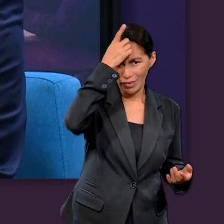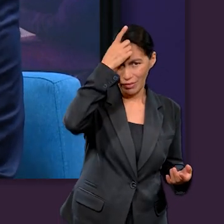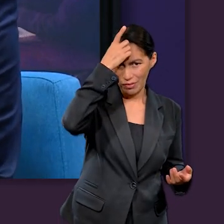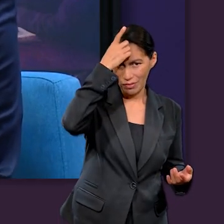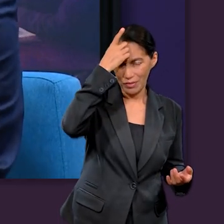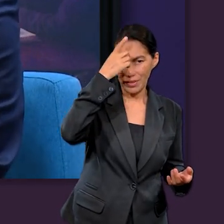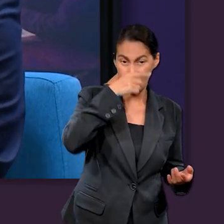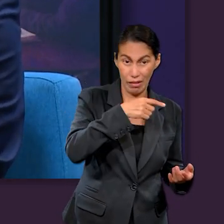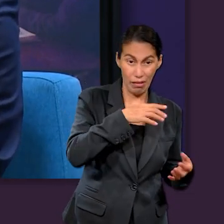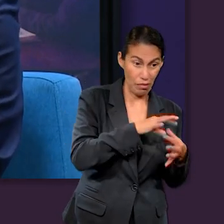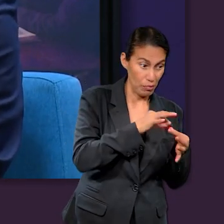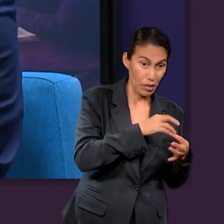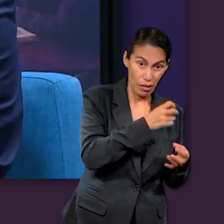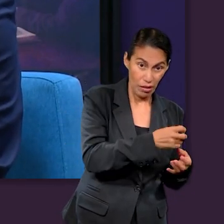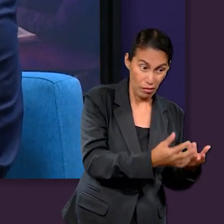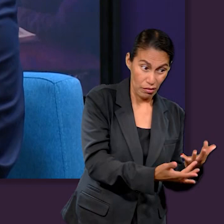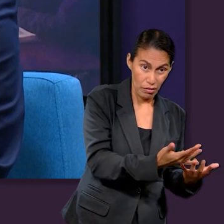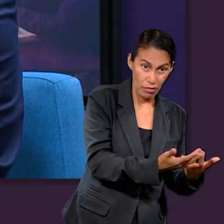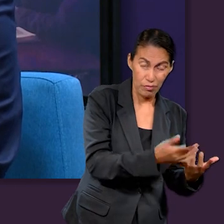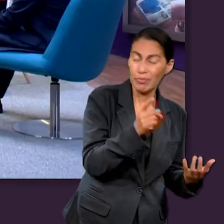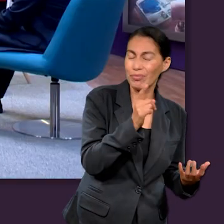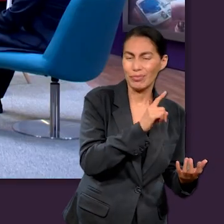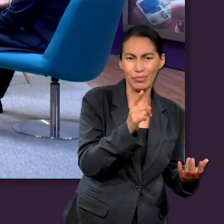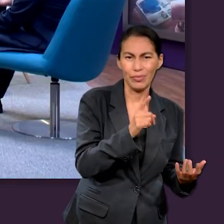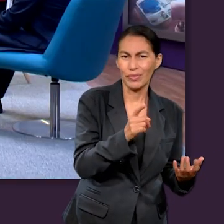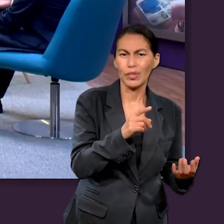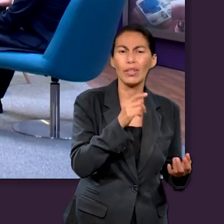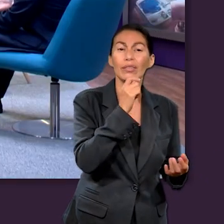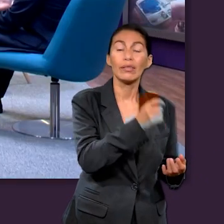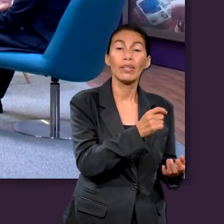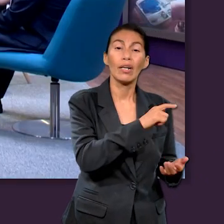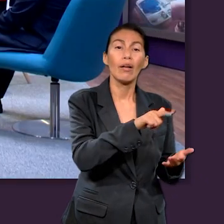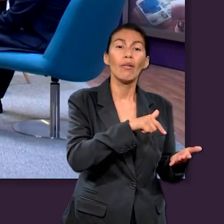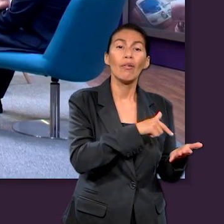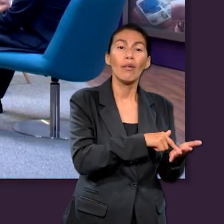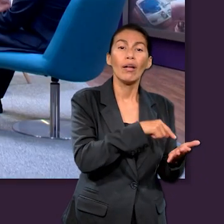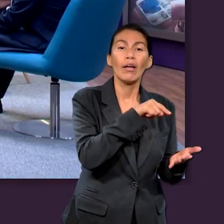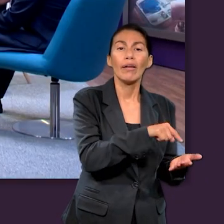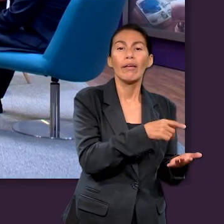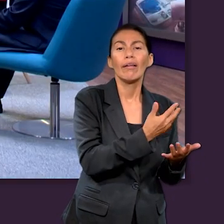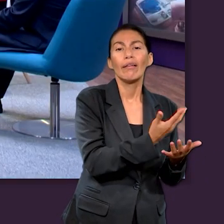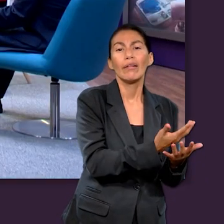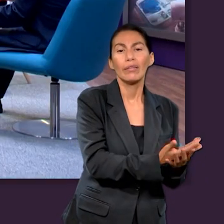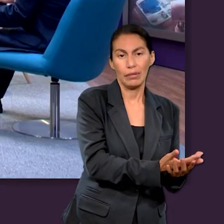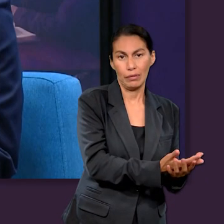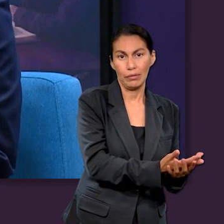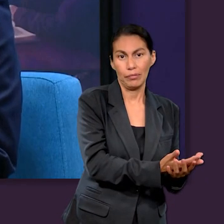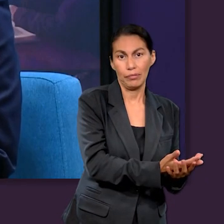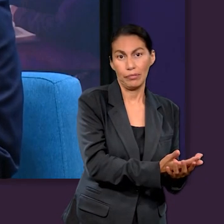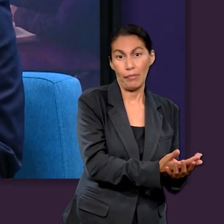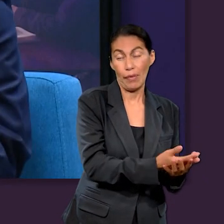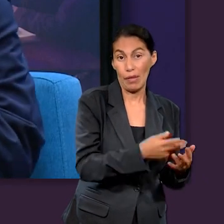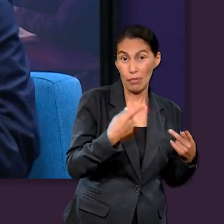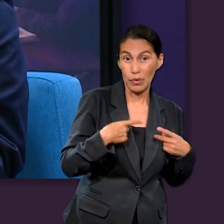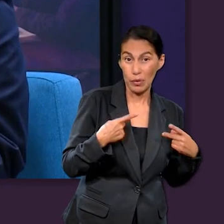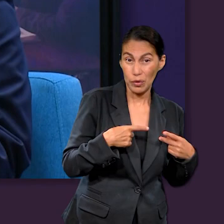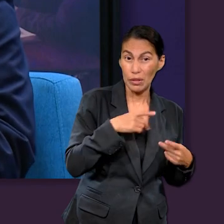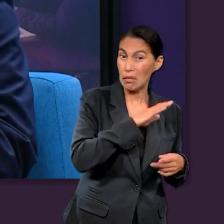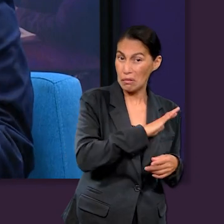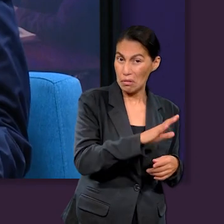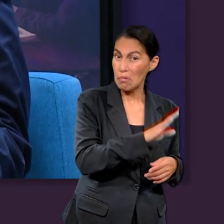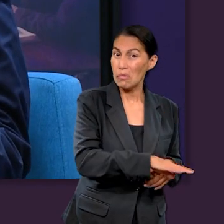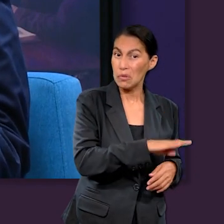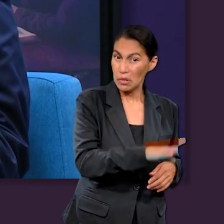dónde quería ir el salmista, sino más que todo el lugar donde la gente descansa. O sea,